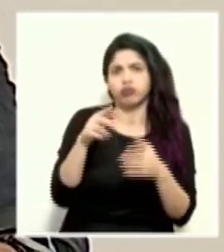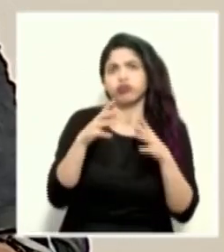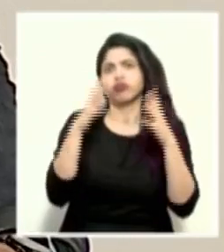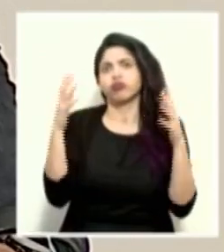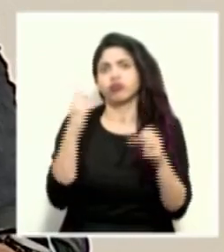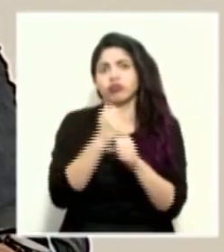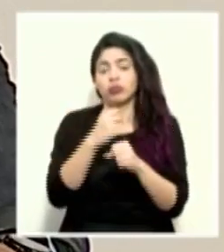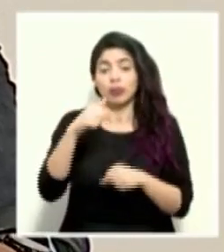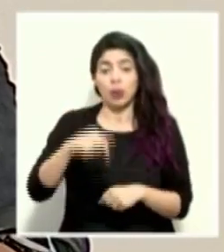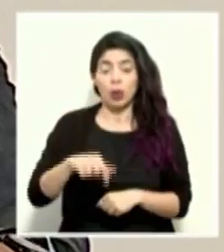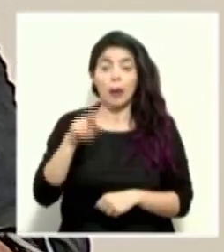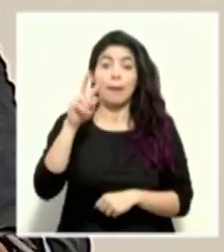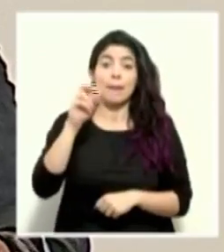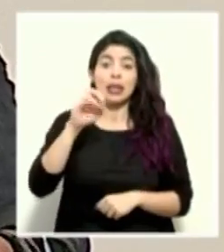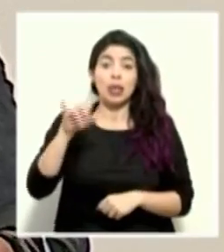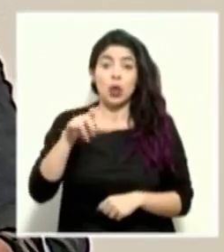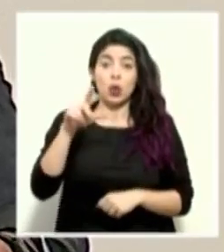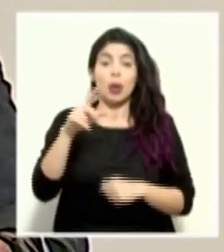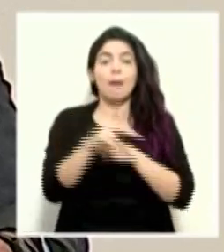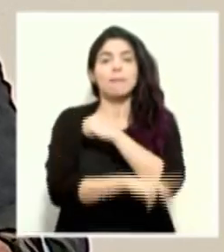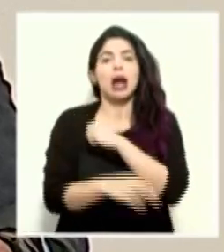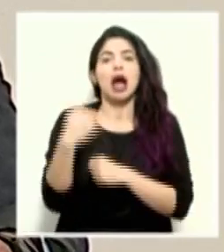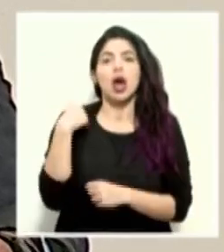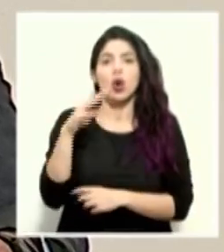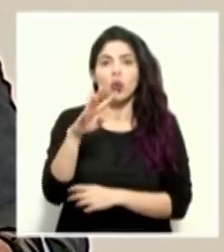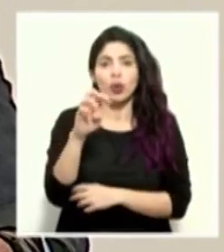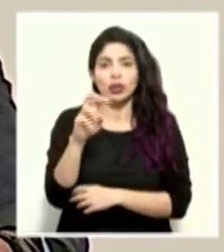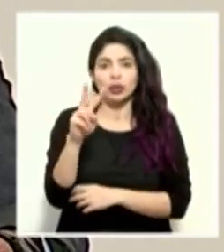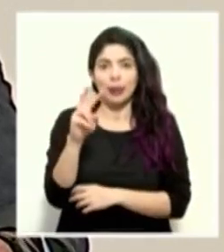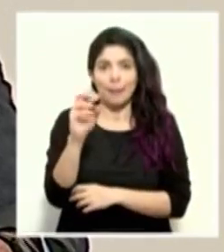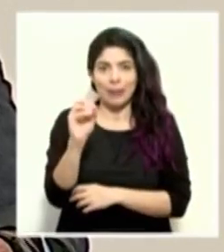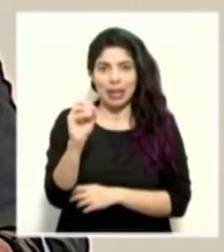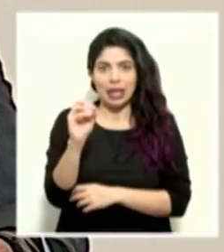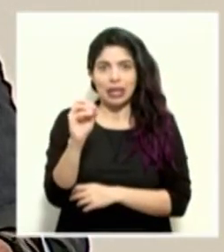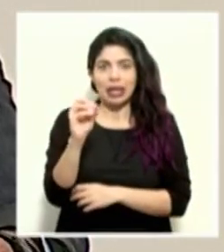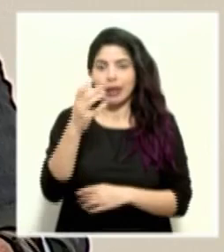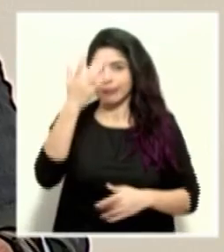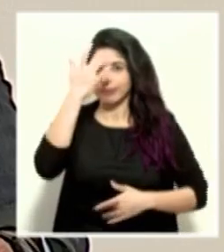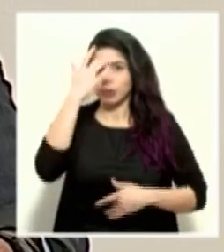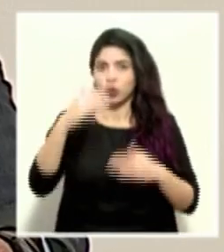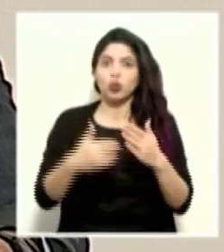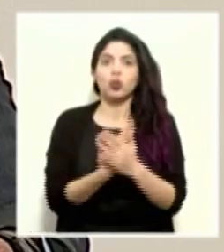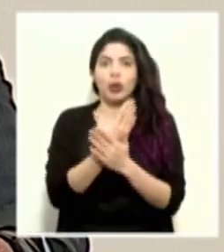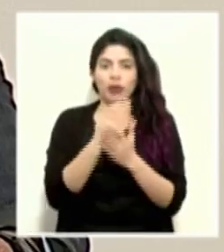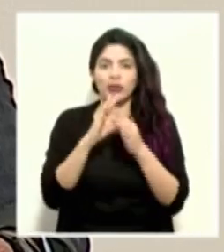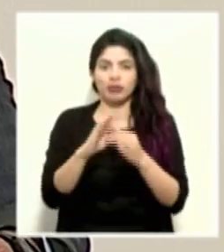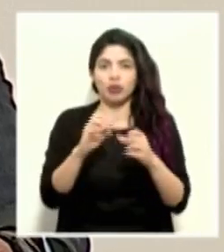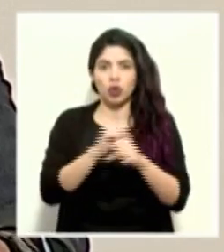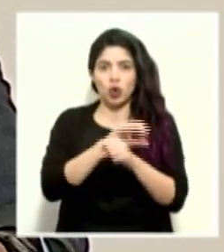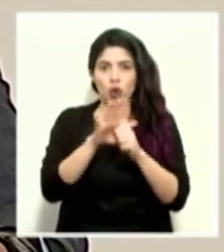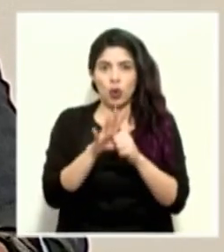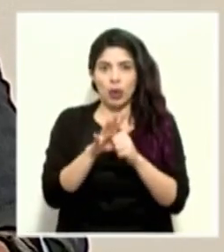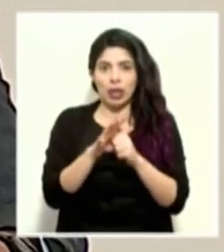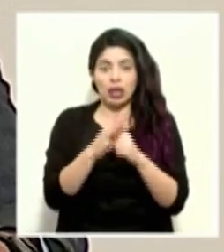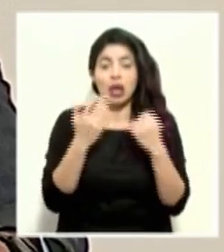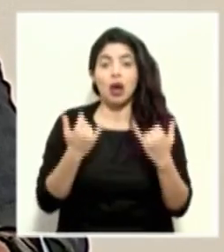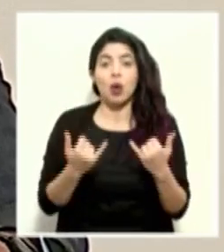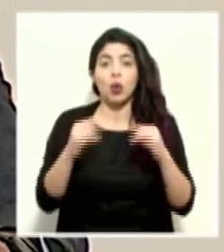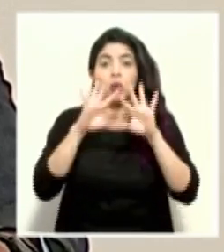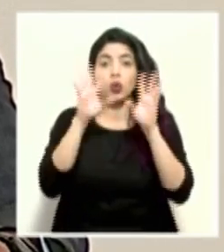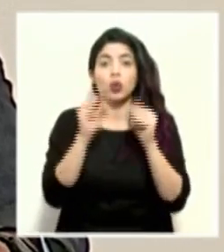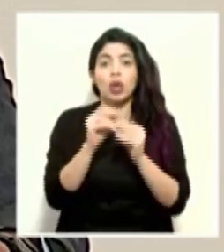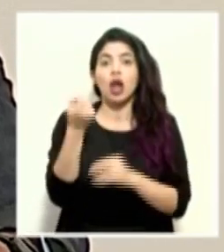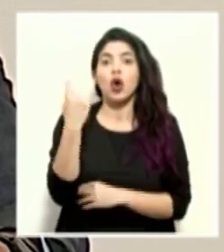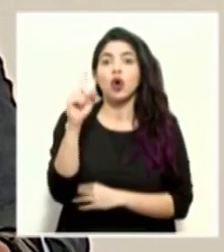Al ser 20 de julio, el país registra 420 casos nuevos de COVID-19. Llegamos a un total de